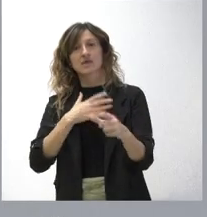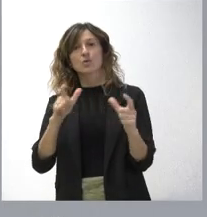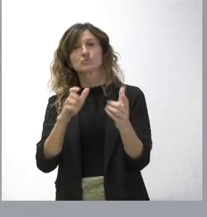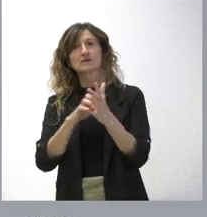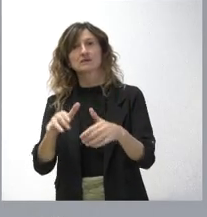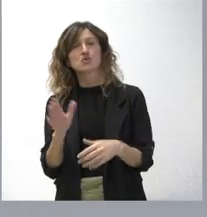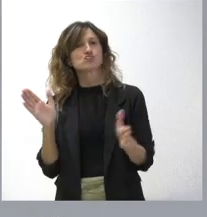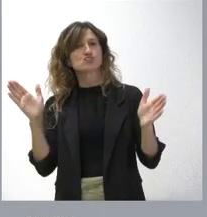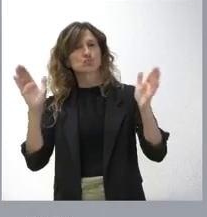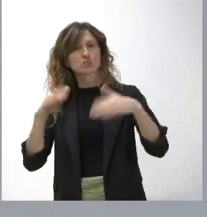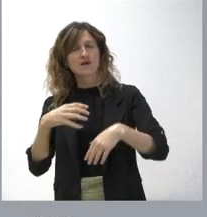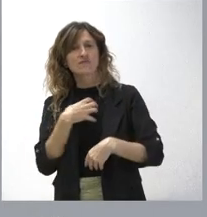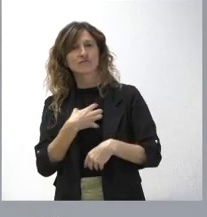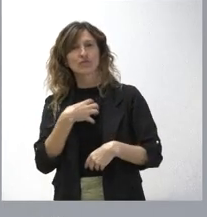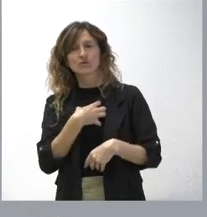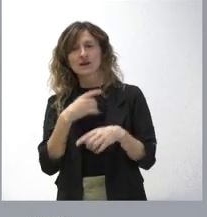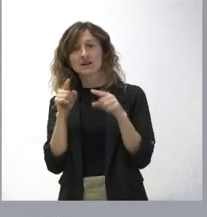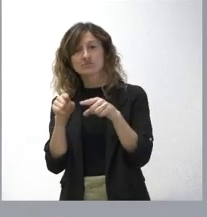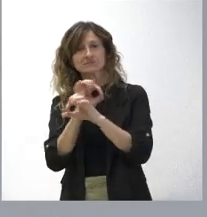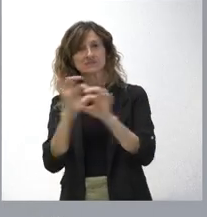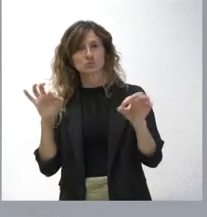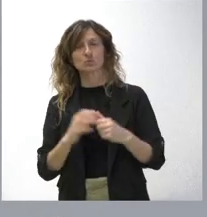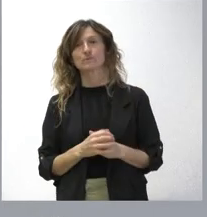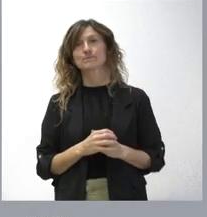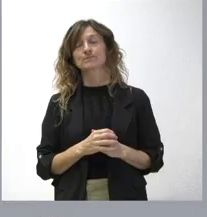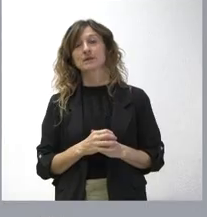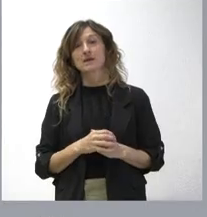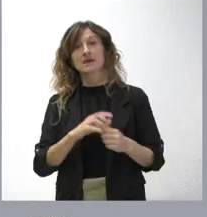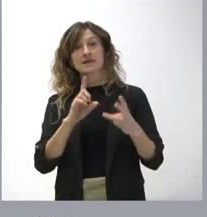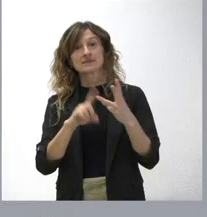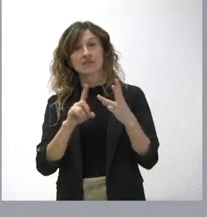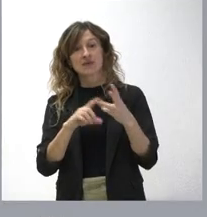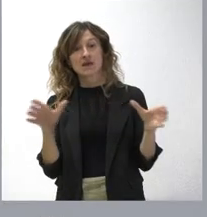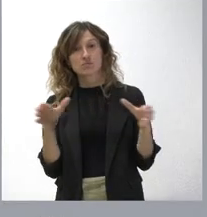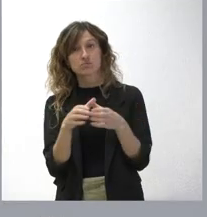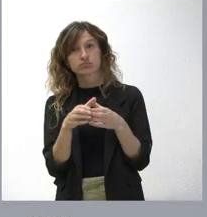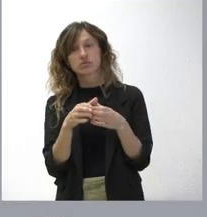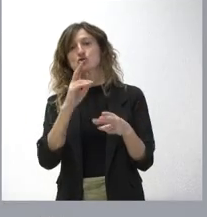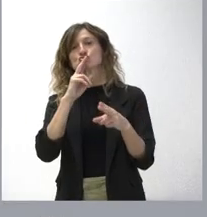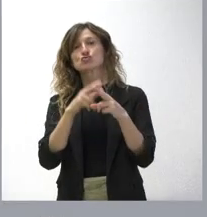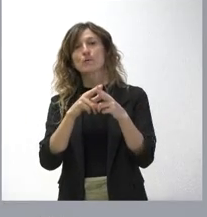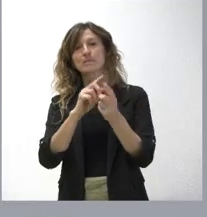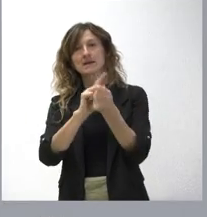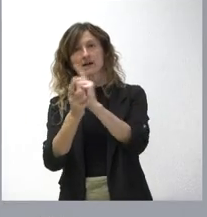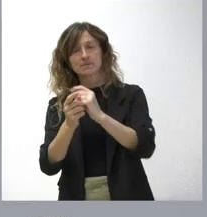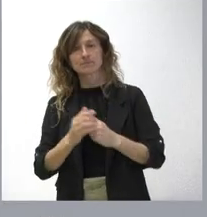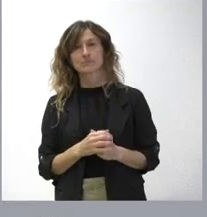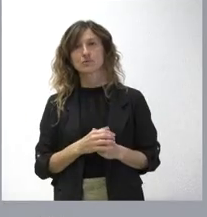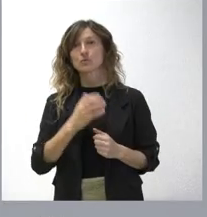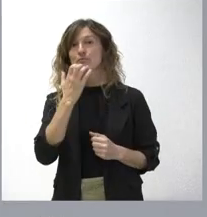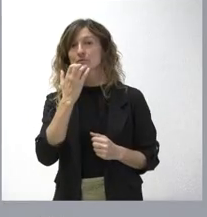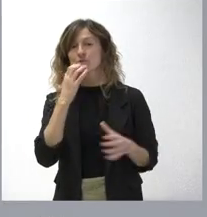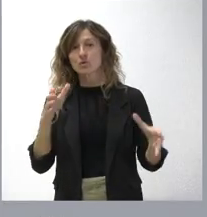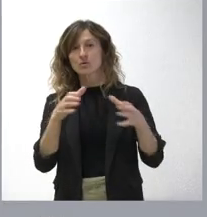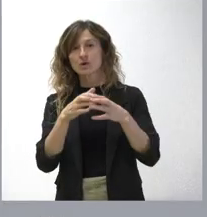León no hay ningún funcionario de este cuerpo. Y hay un tercer bloque de cambio de denominaciones de cuerpo. Por ejemplo, el